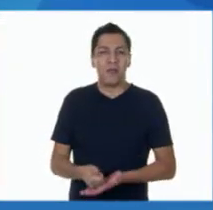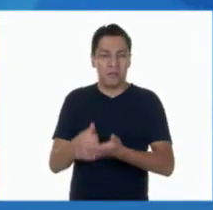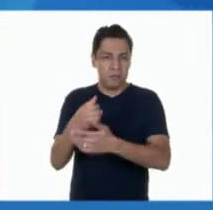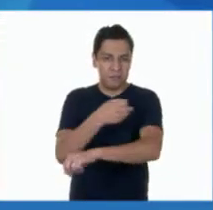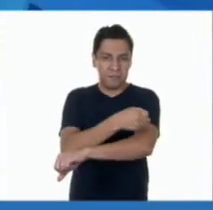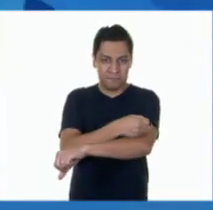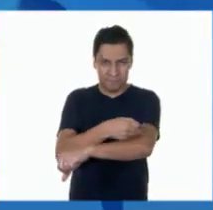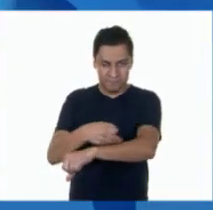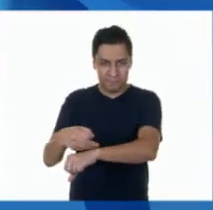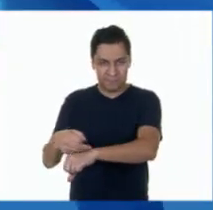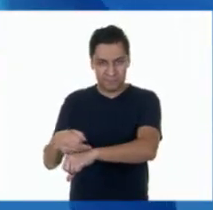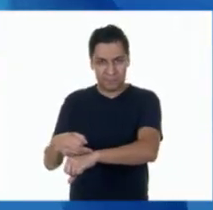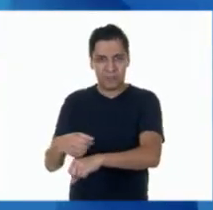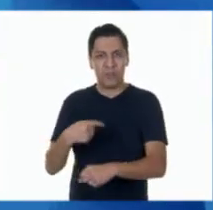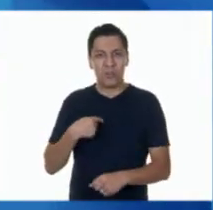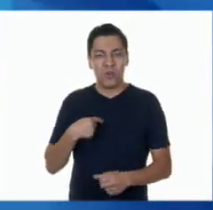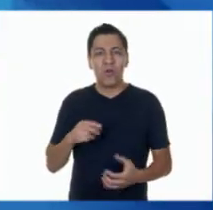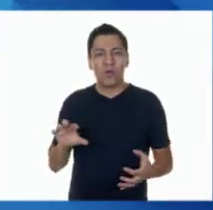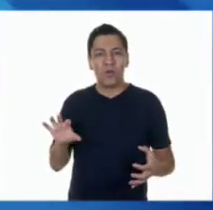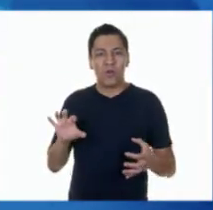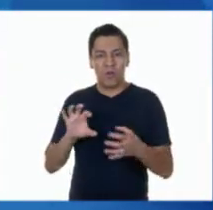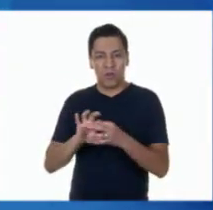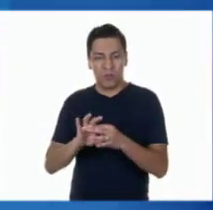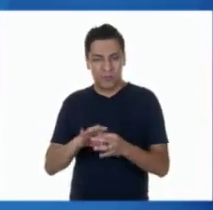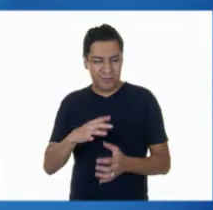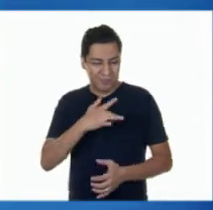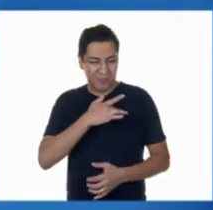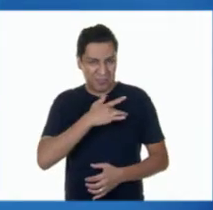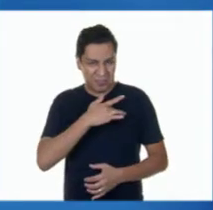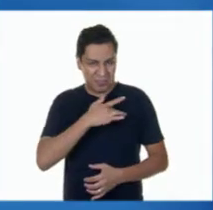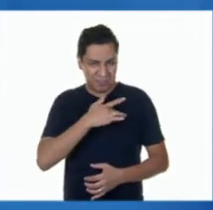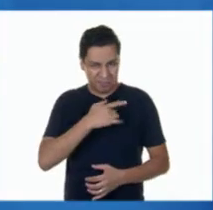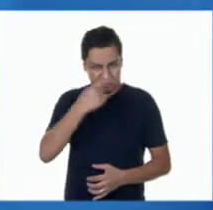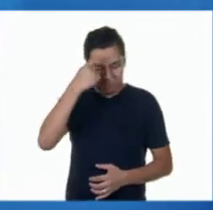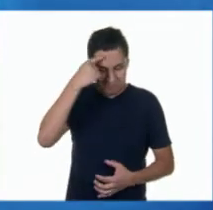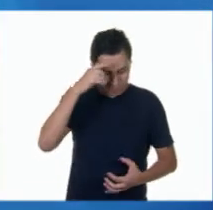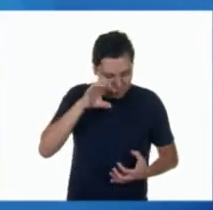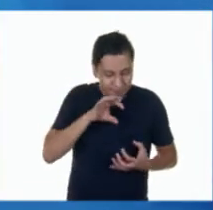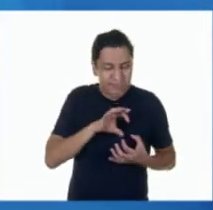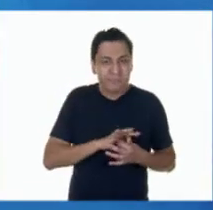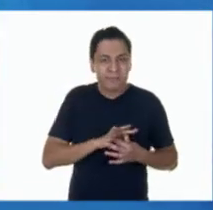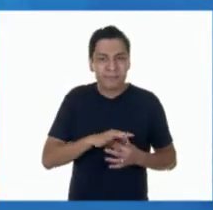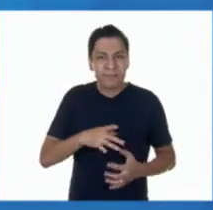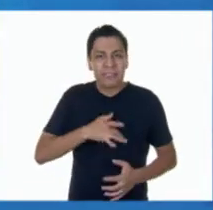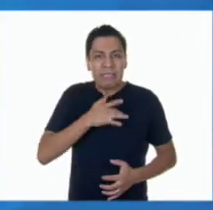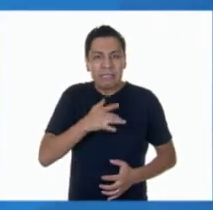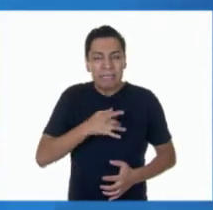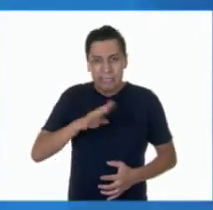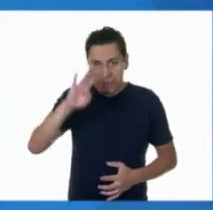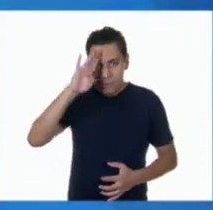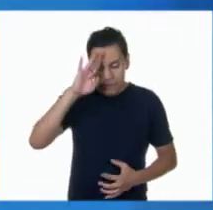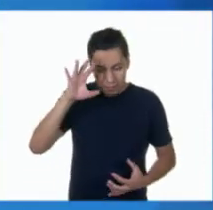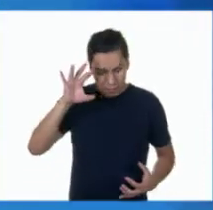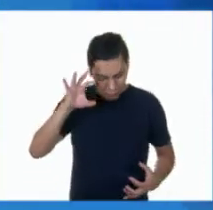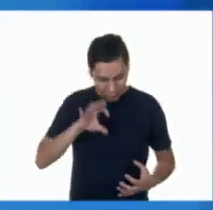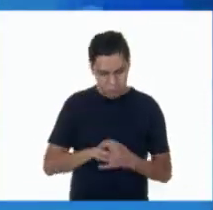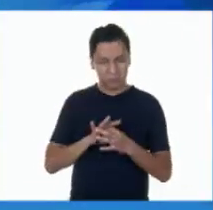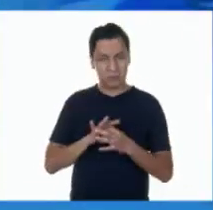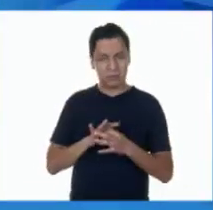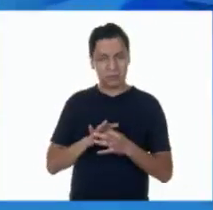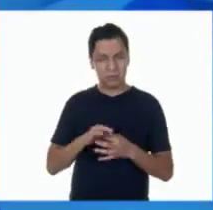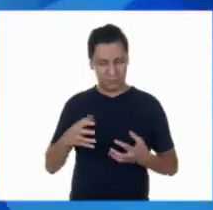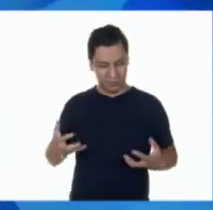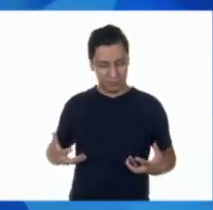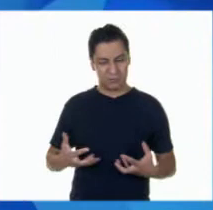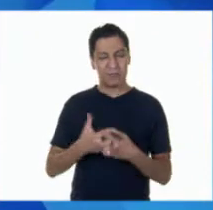que más me gusta es conectar con el corazón de la gente, con lo que sienten, con lo que piensan y con lo que hacen. Hoy